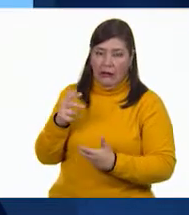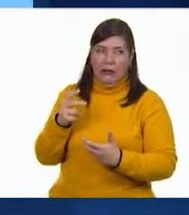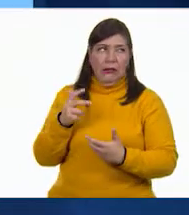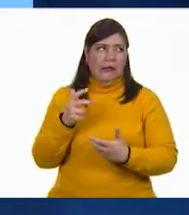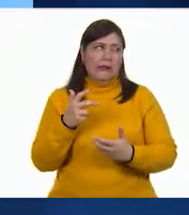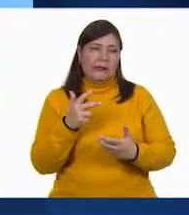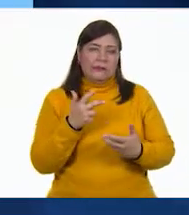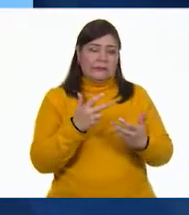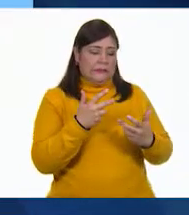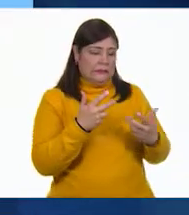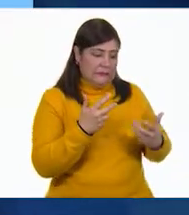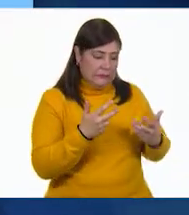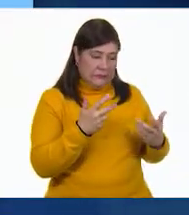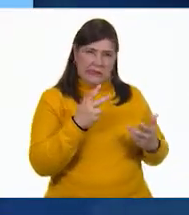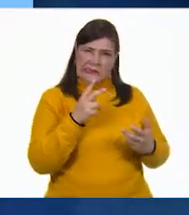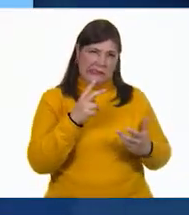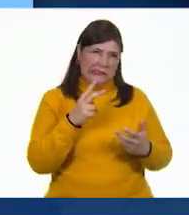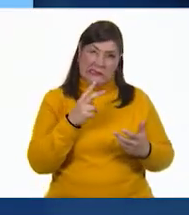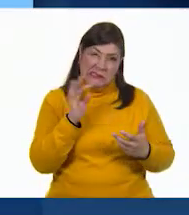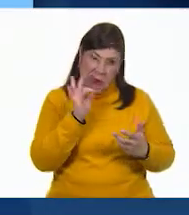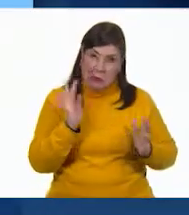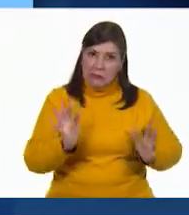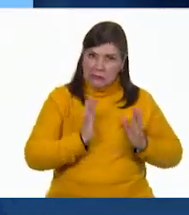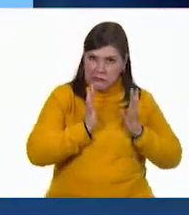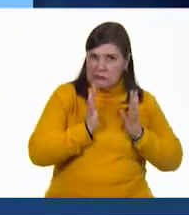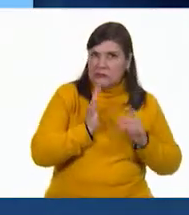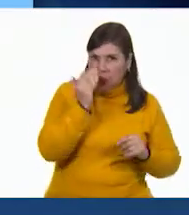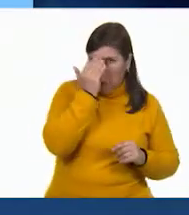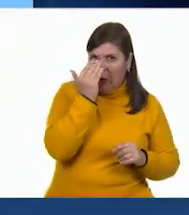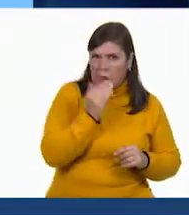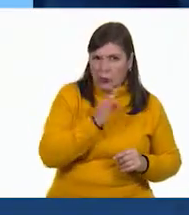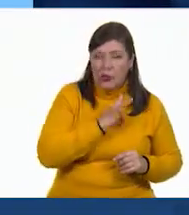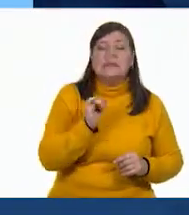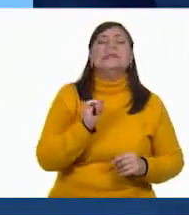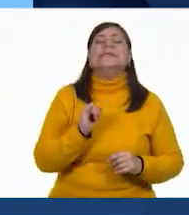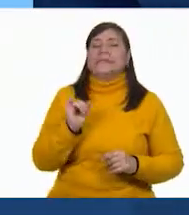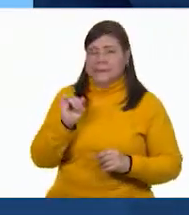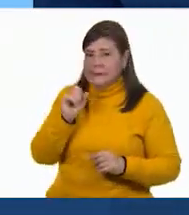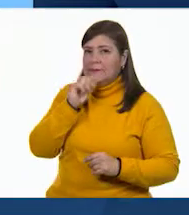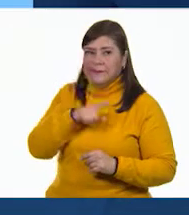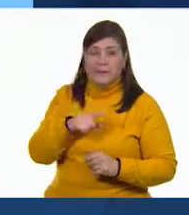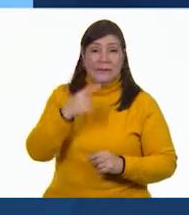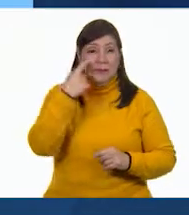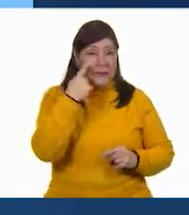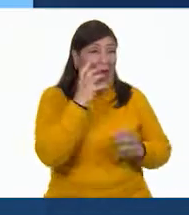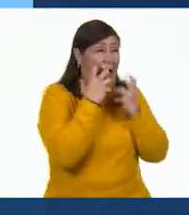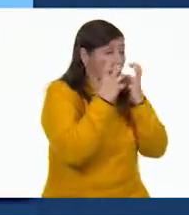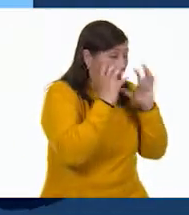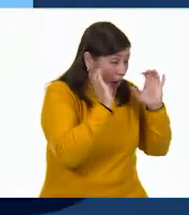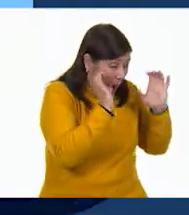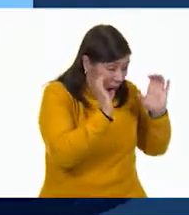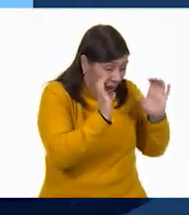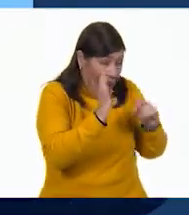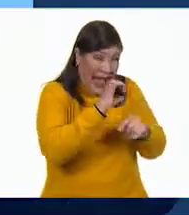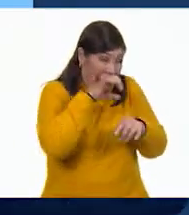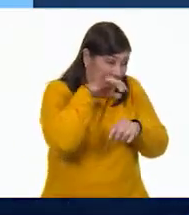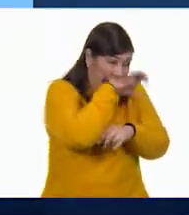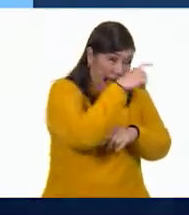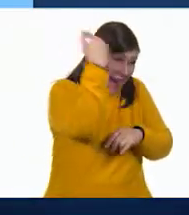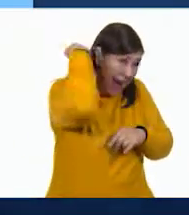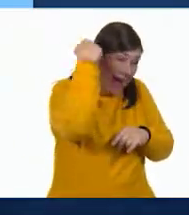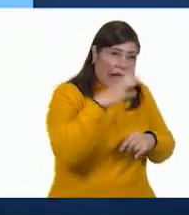También pueden ser desagradables, ¿no? Sí, también. ¡Oh, cuidado, Carola! Tienes una araña en la espalda.